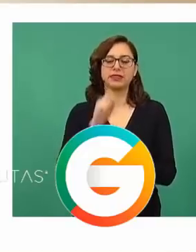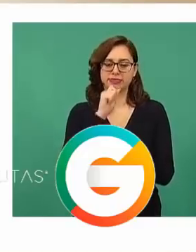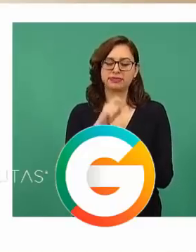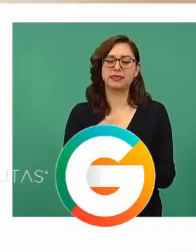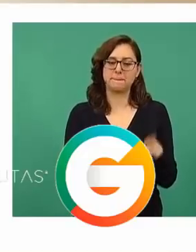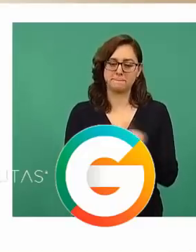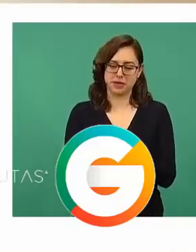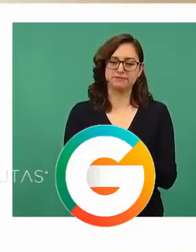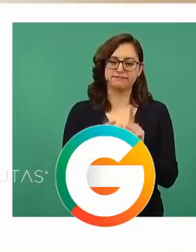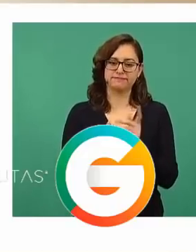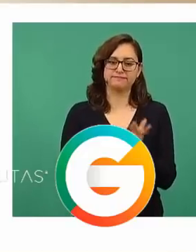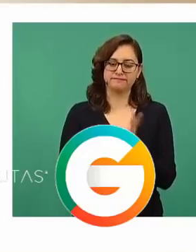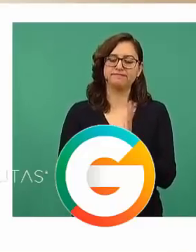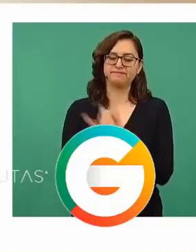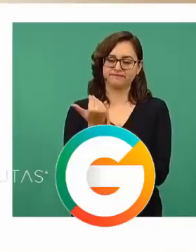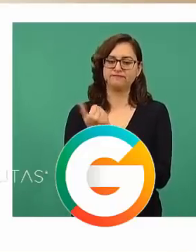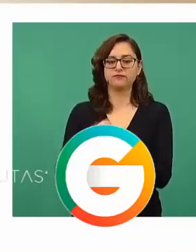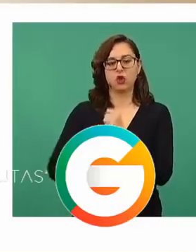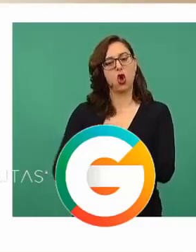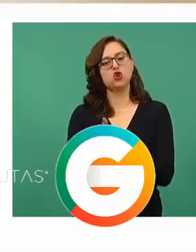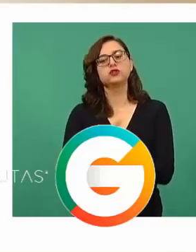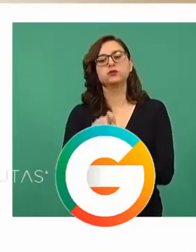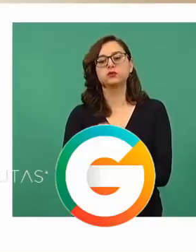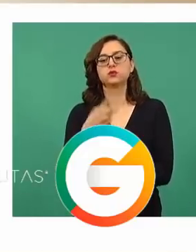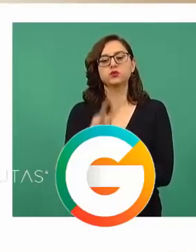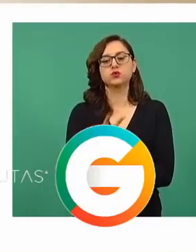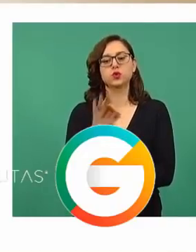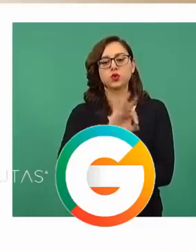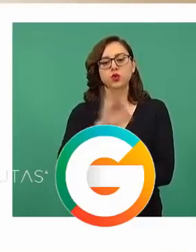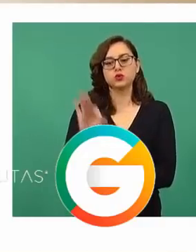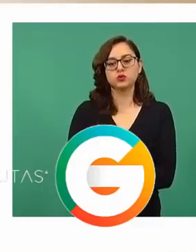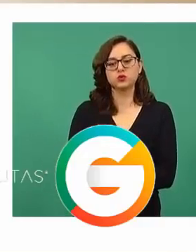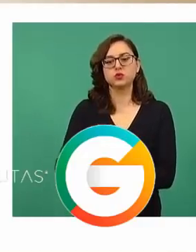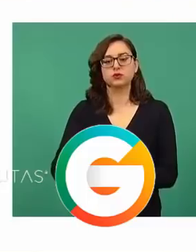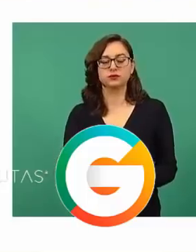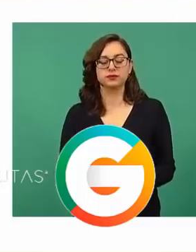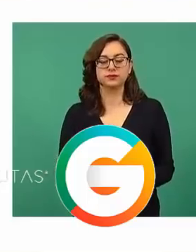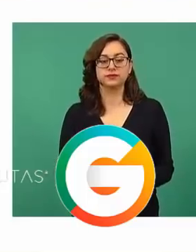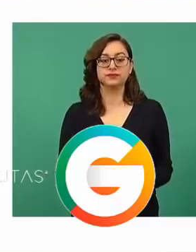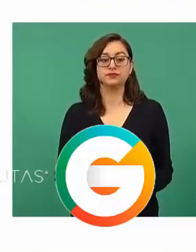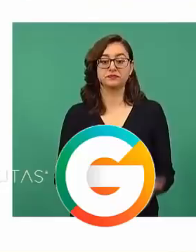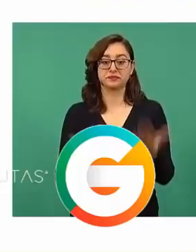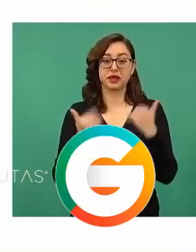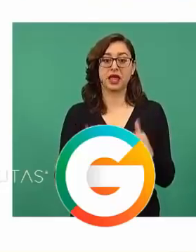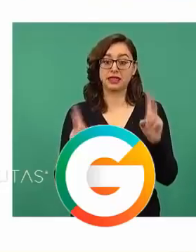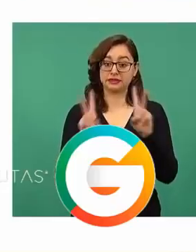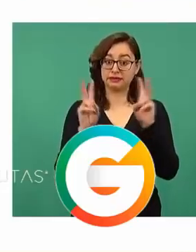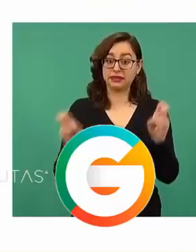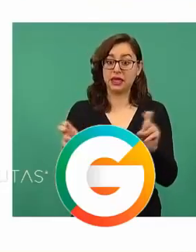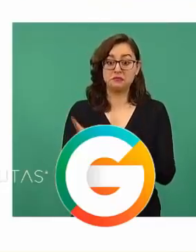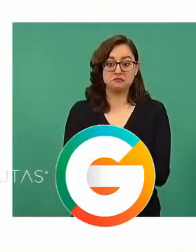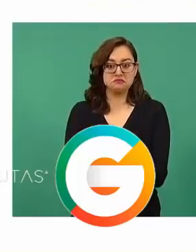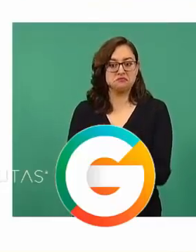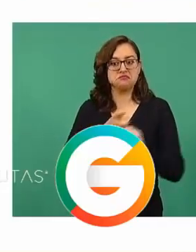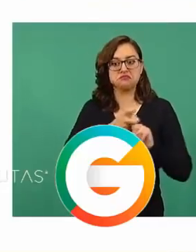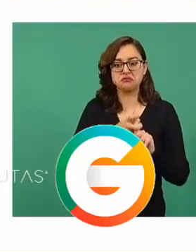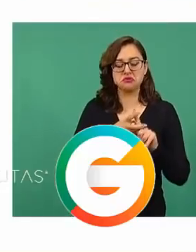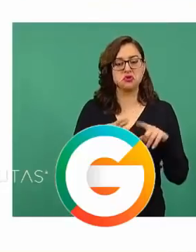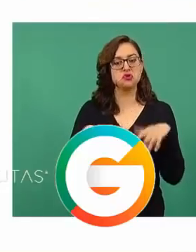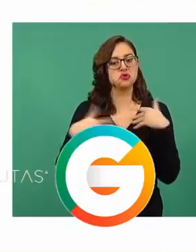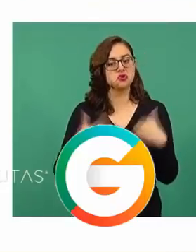los grupos criminales. En el caso de secuestro, hay una muy buena coordinación con las unidades